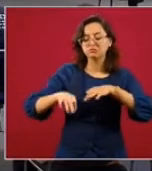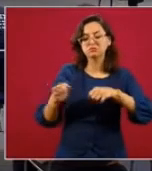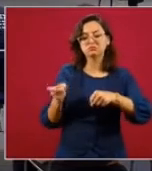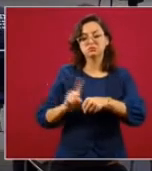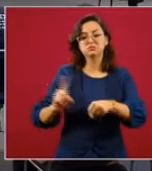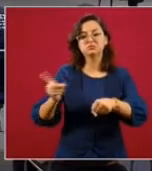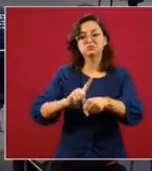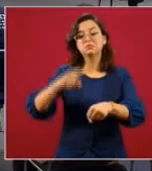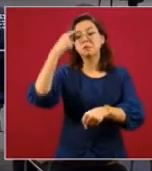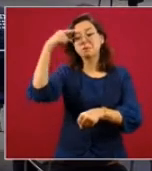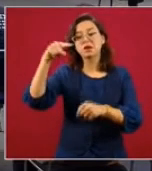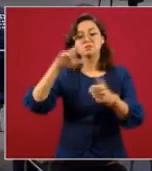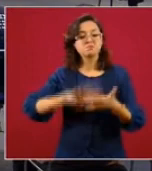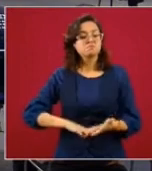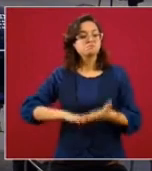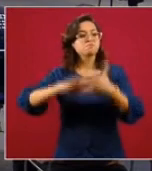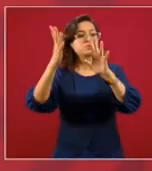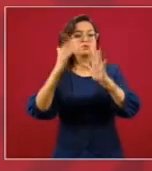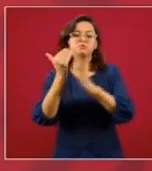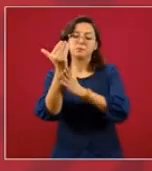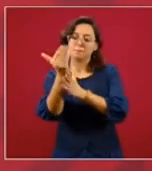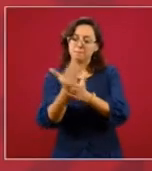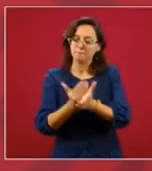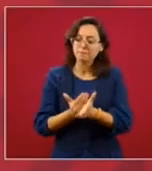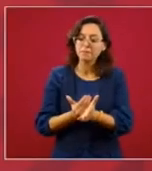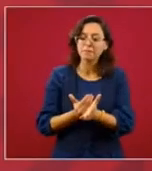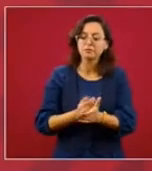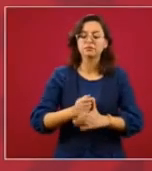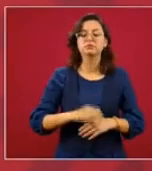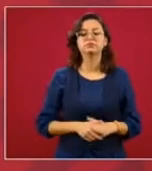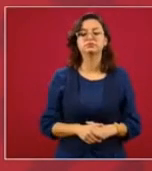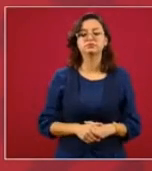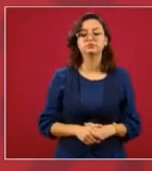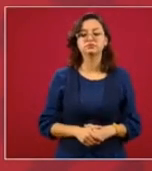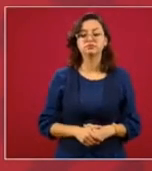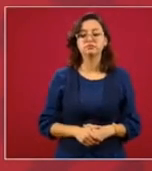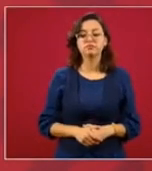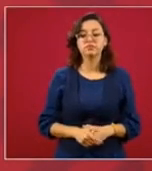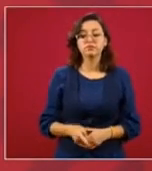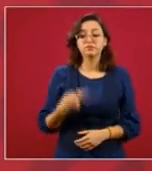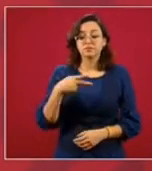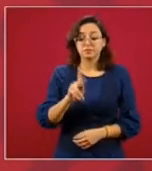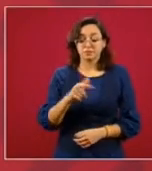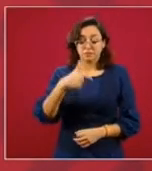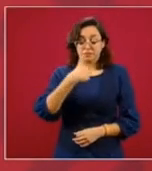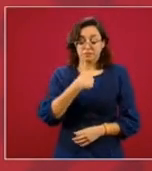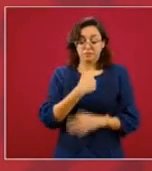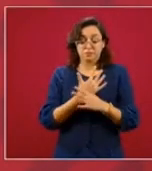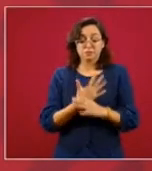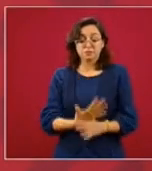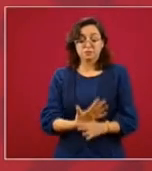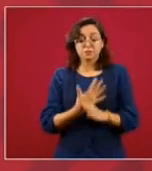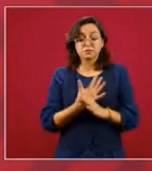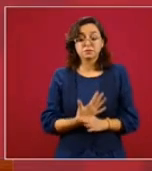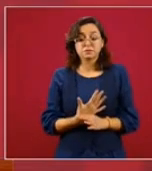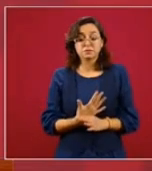Yo lo que he sostenido es que no